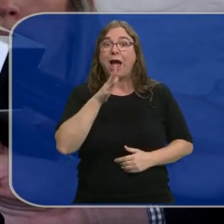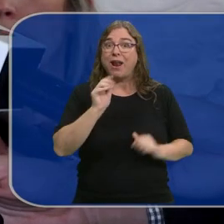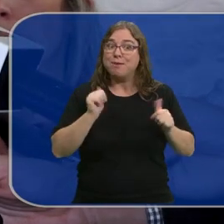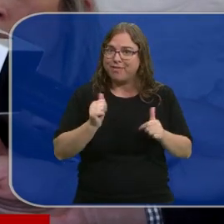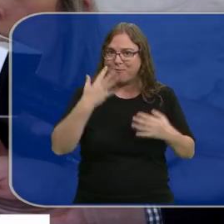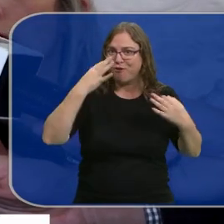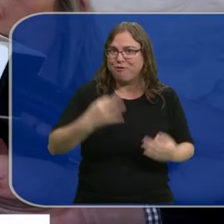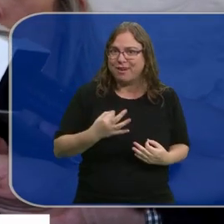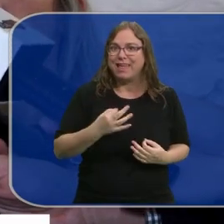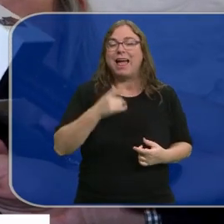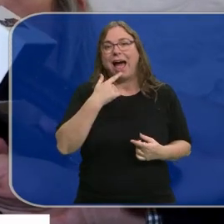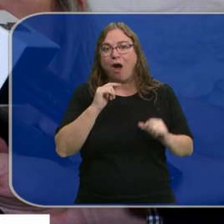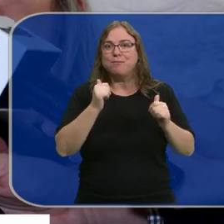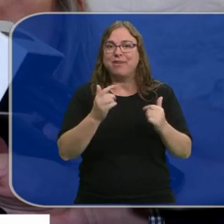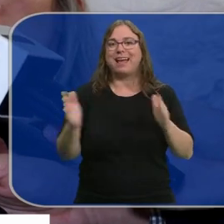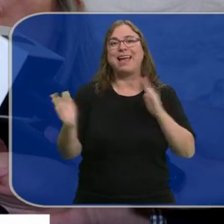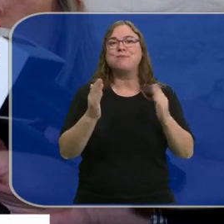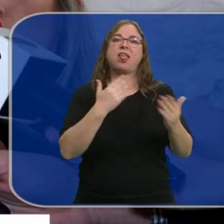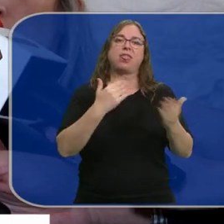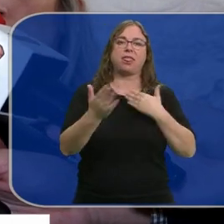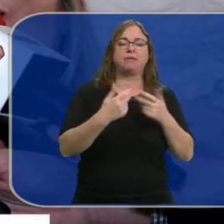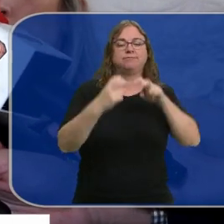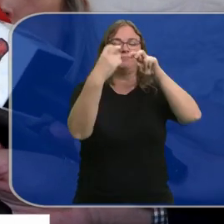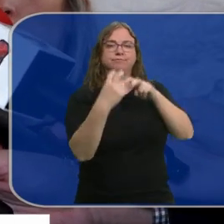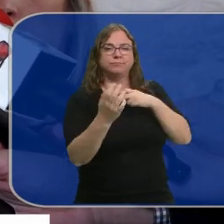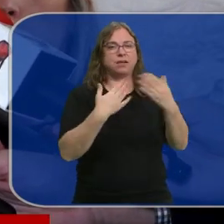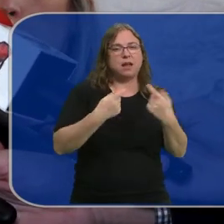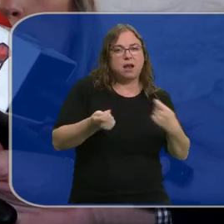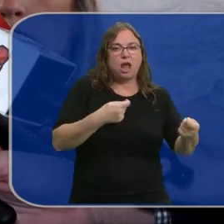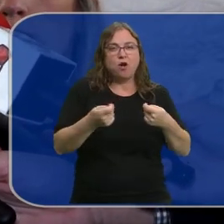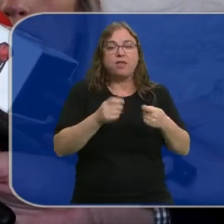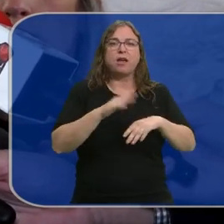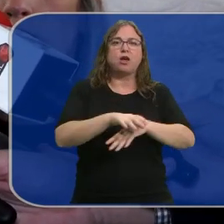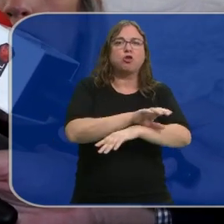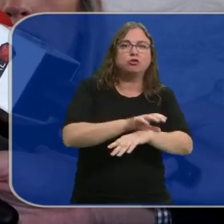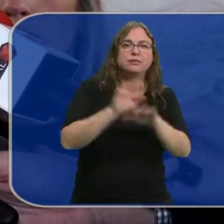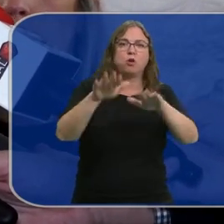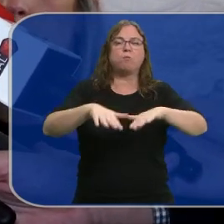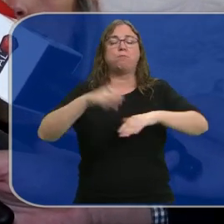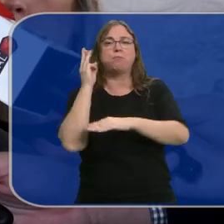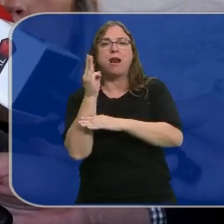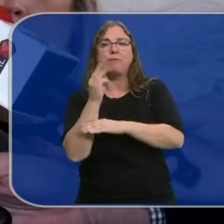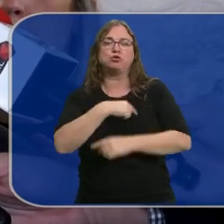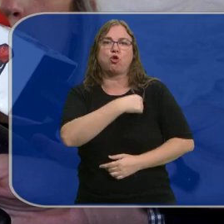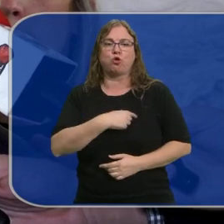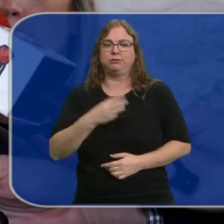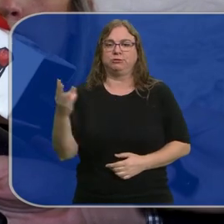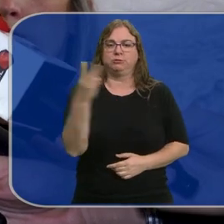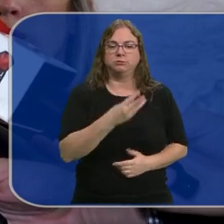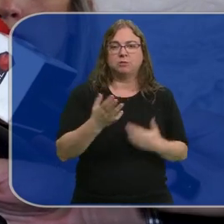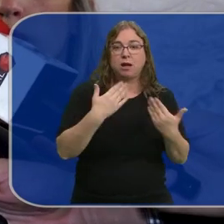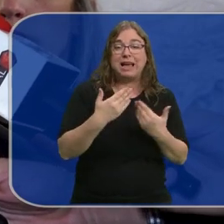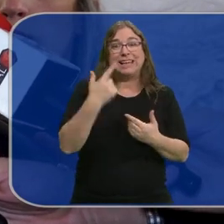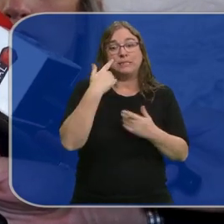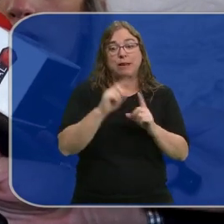la hora de la verdad, la hora de los diálogos, donde hay que sentarse a negociar el Consejo, el Parlamento y la Comisión. Y esperemos que antes del